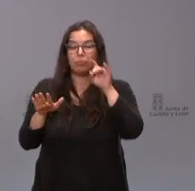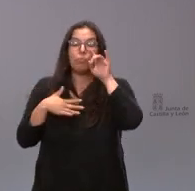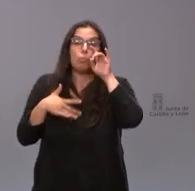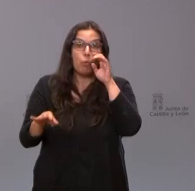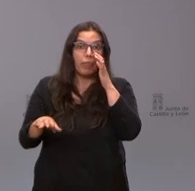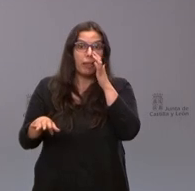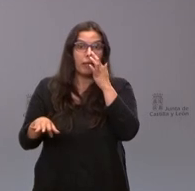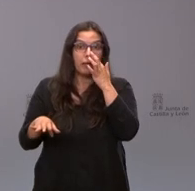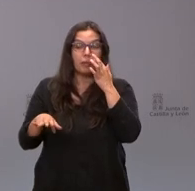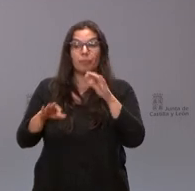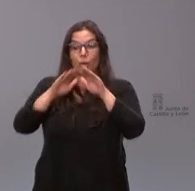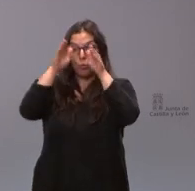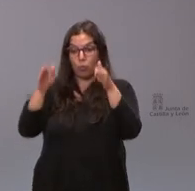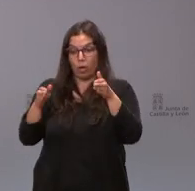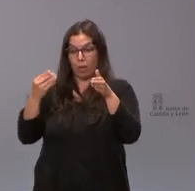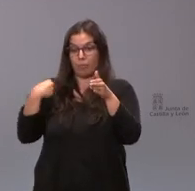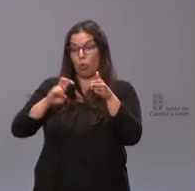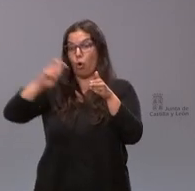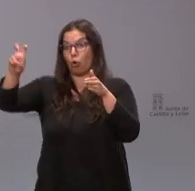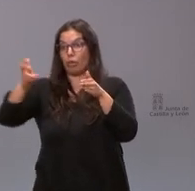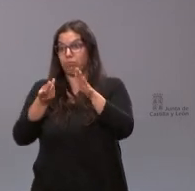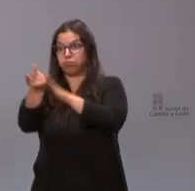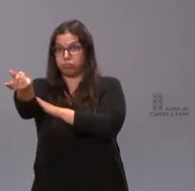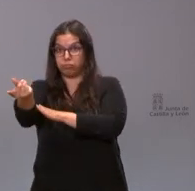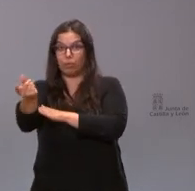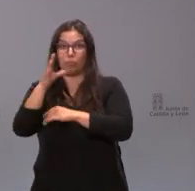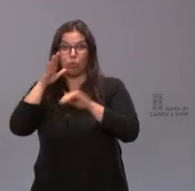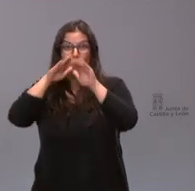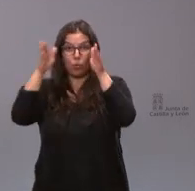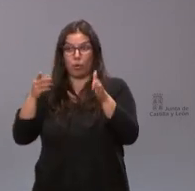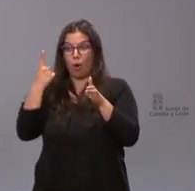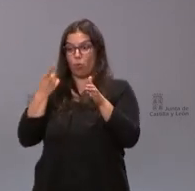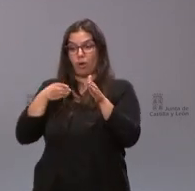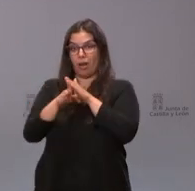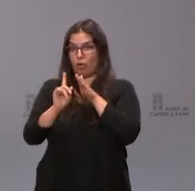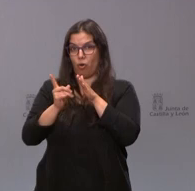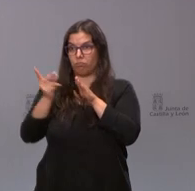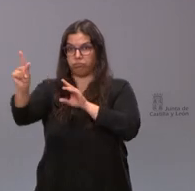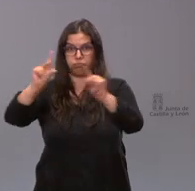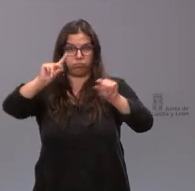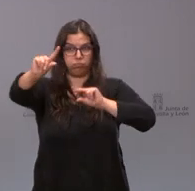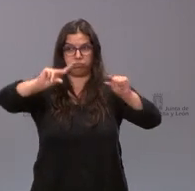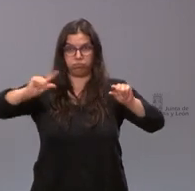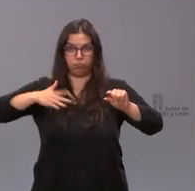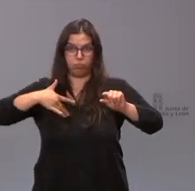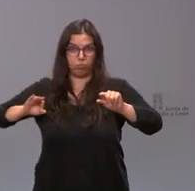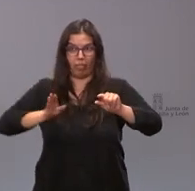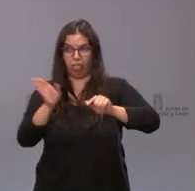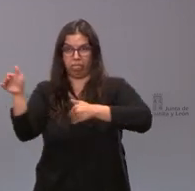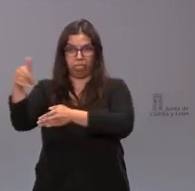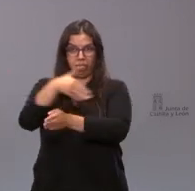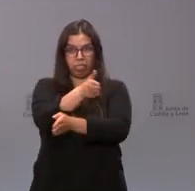que hubieran salido por alguna salida alternativa la cueva tiene múltiples salidas múltiples derivaciones